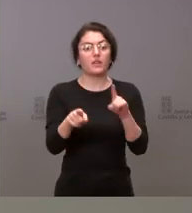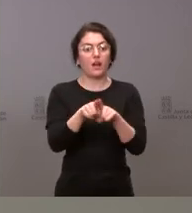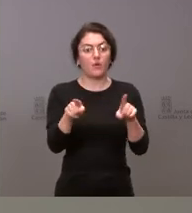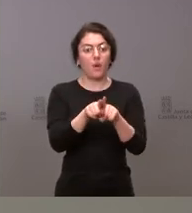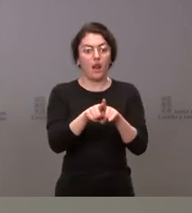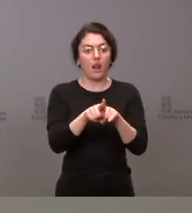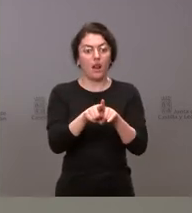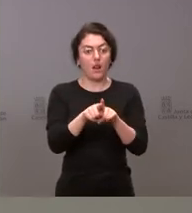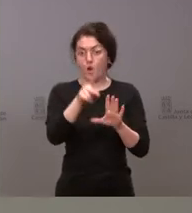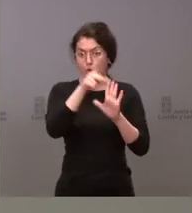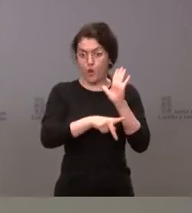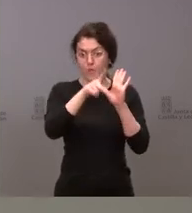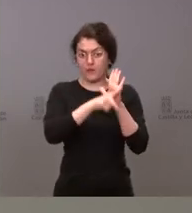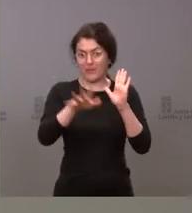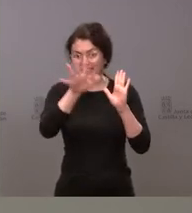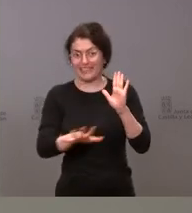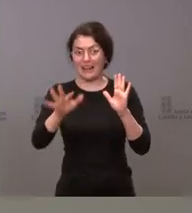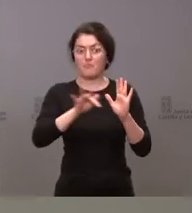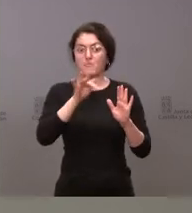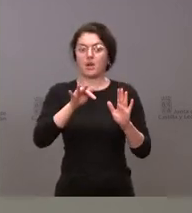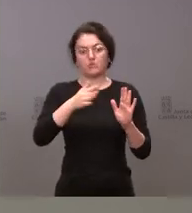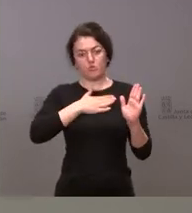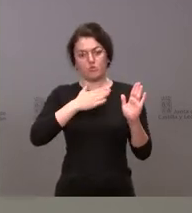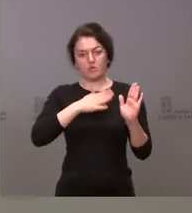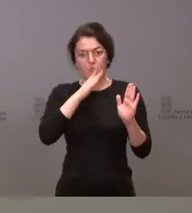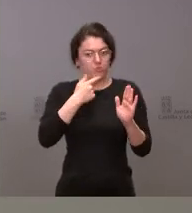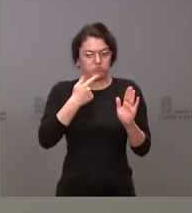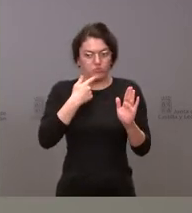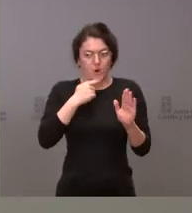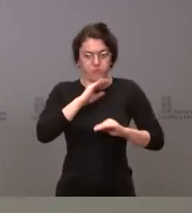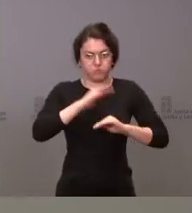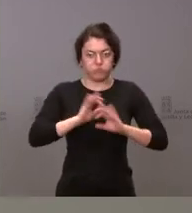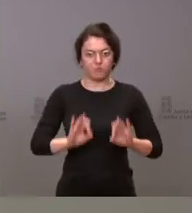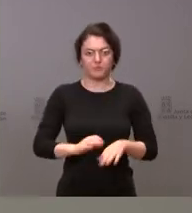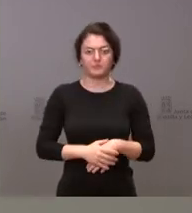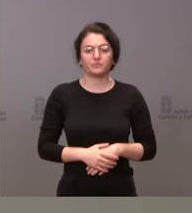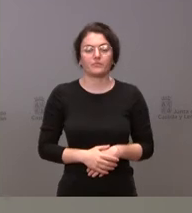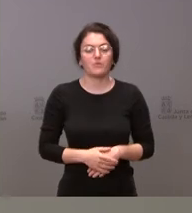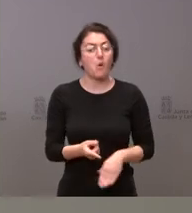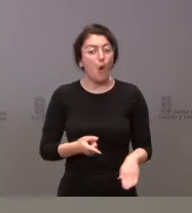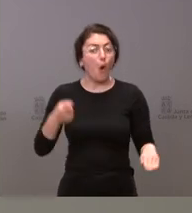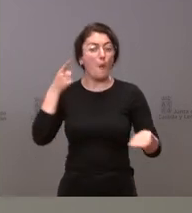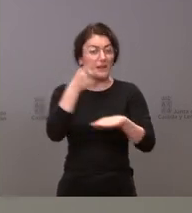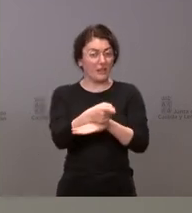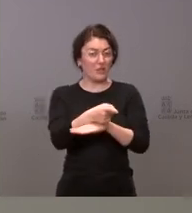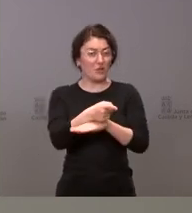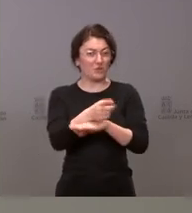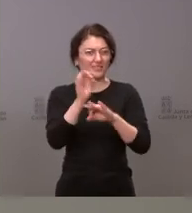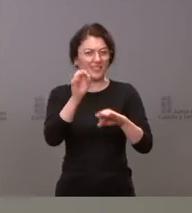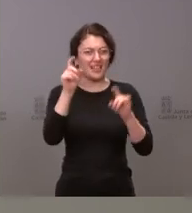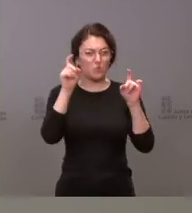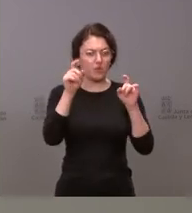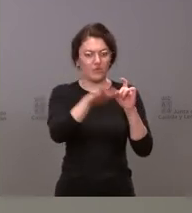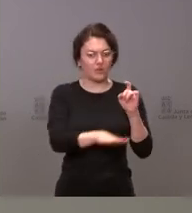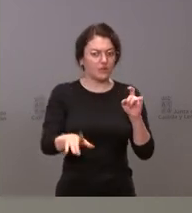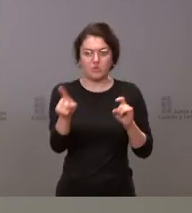estatal y una normativa de la Junta de Castilla y León, porque la hemos asumido como propia. Evidentemente no hay obligación de tener una educación infantil, puedes